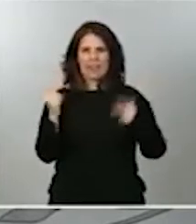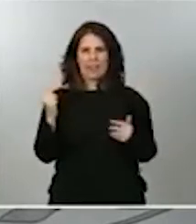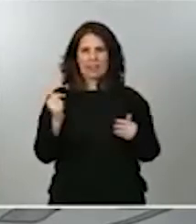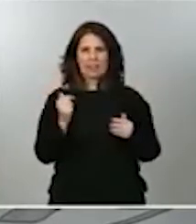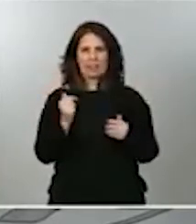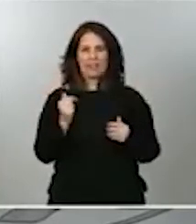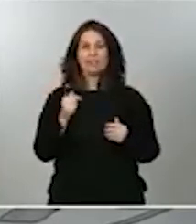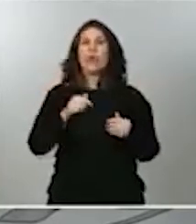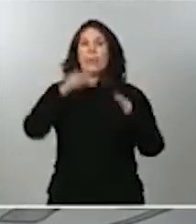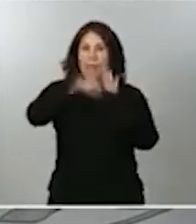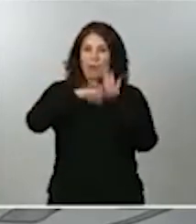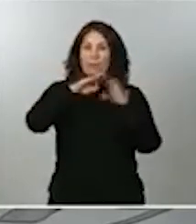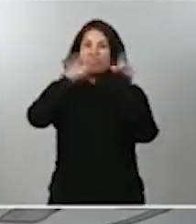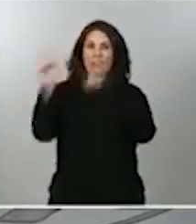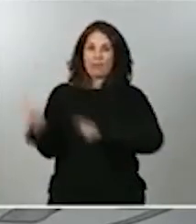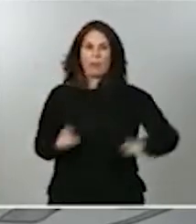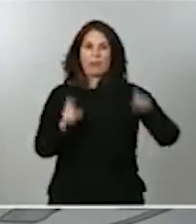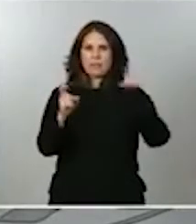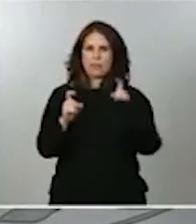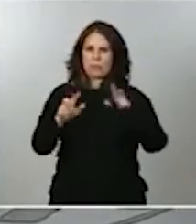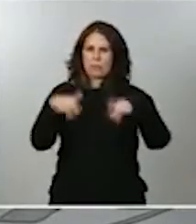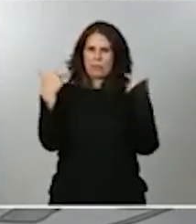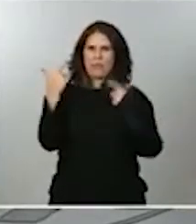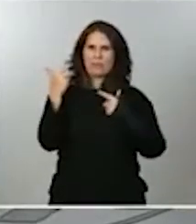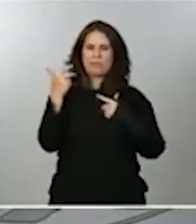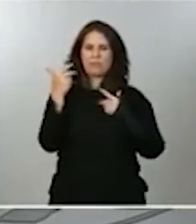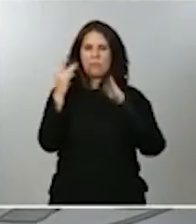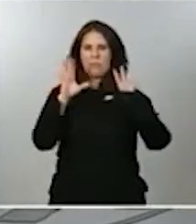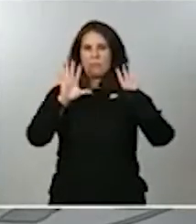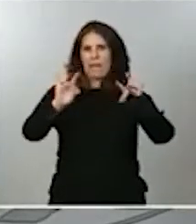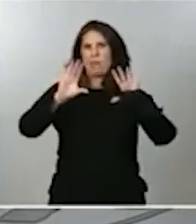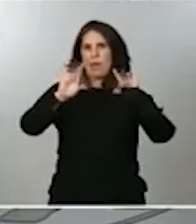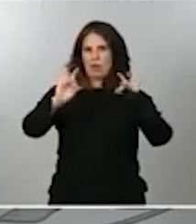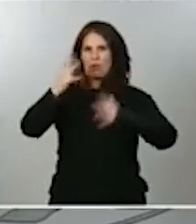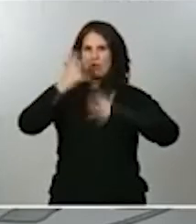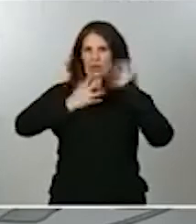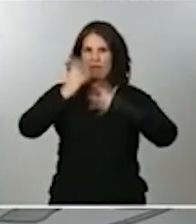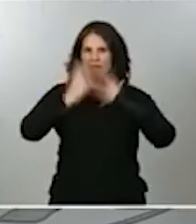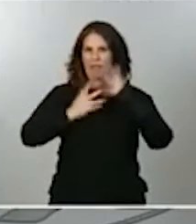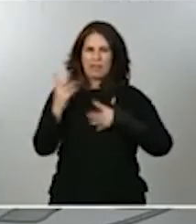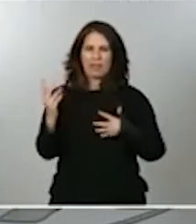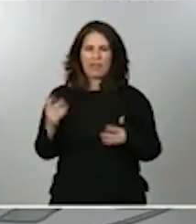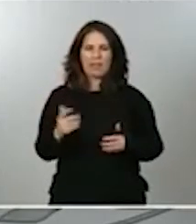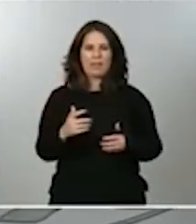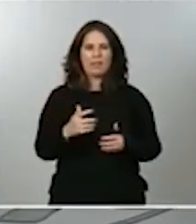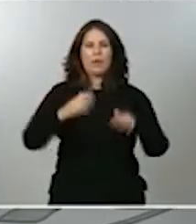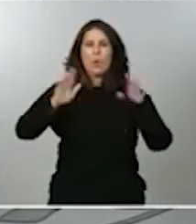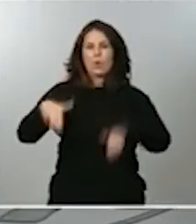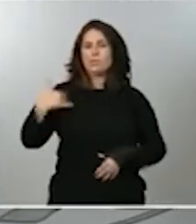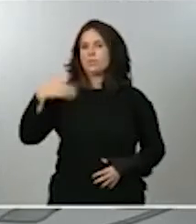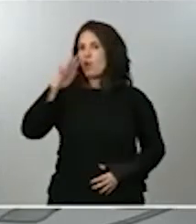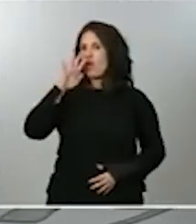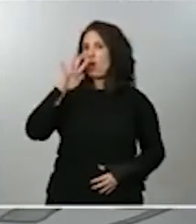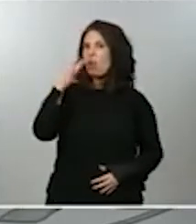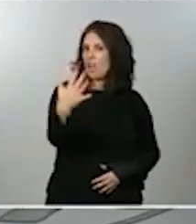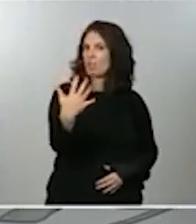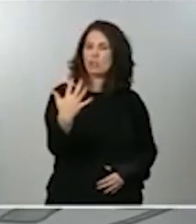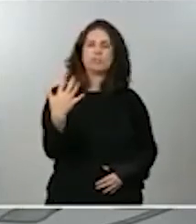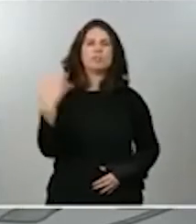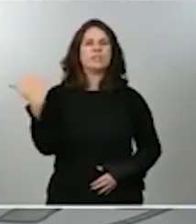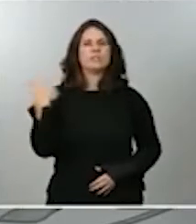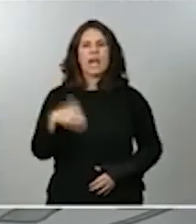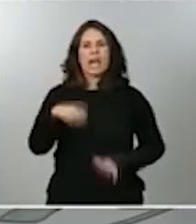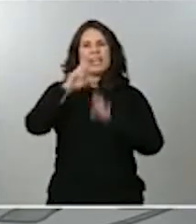permiten, de hecho, la manipulación de esta contabilidad y decirles, por ejemplo, que en los últimos cinco años se han regularizado más de